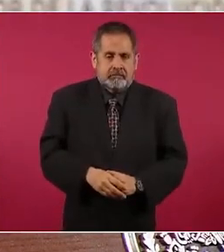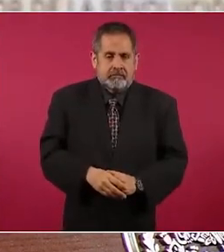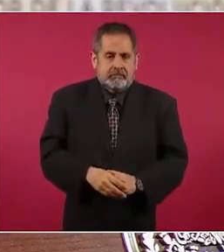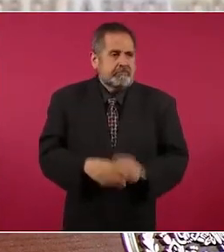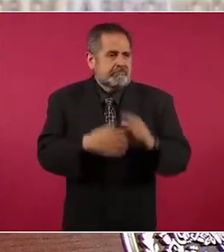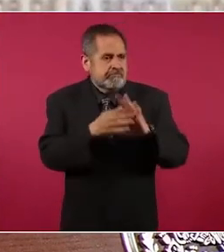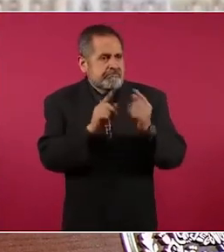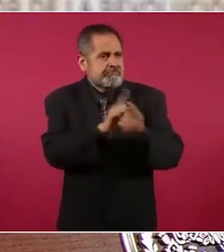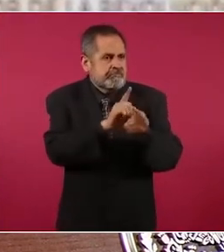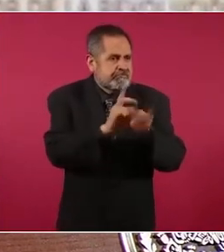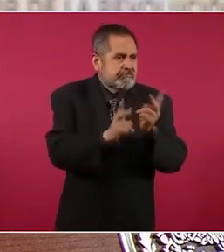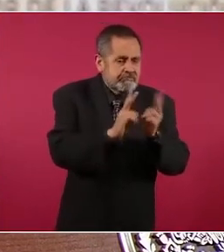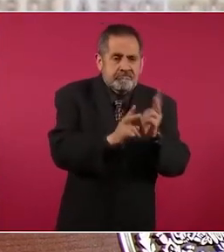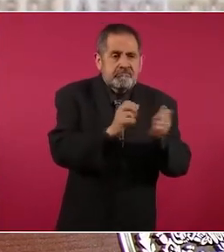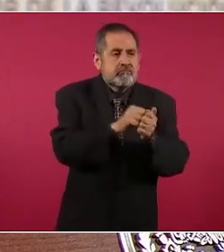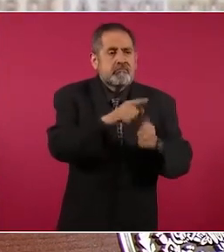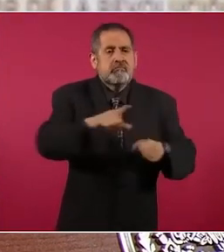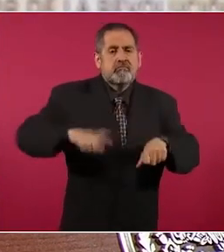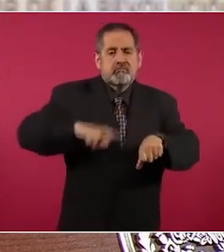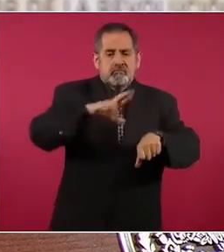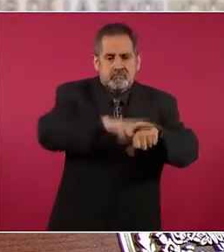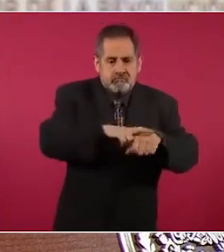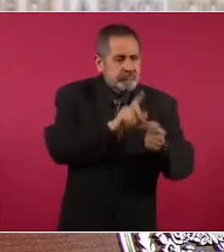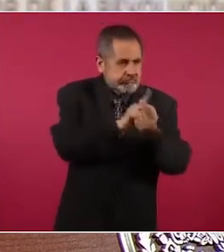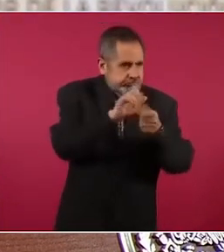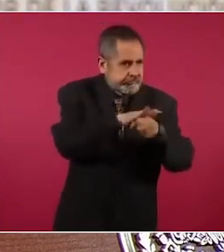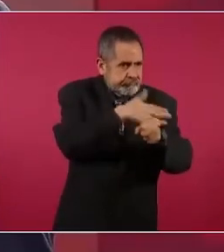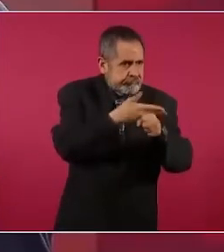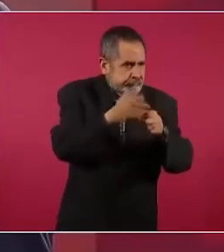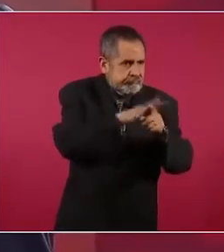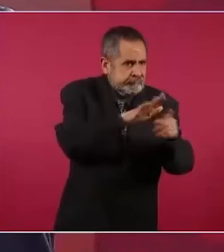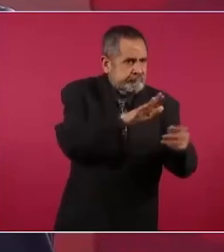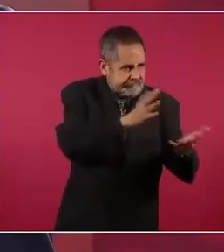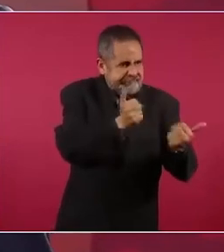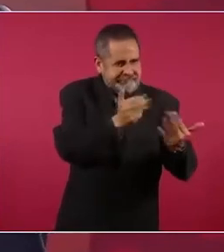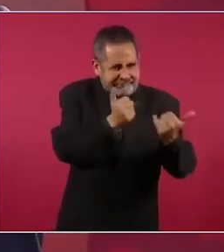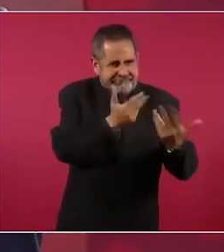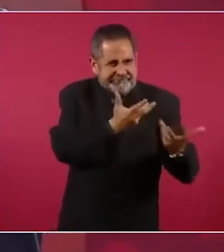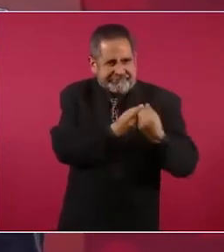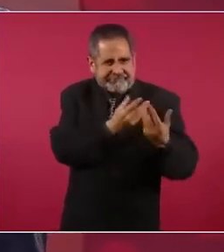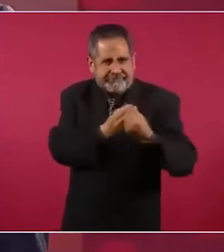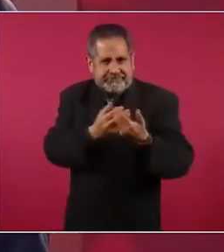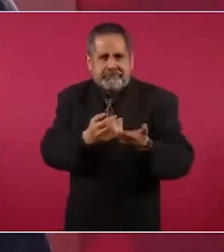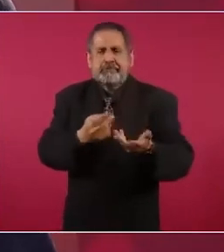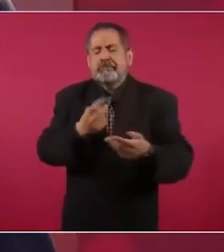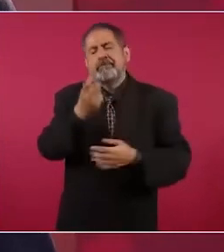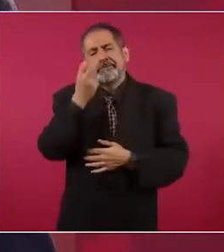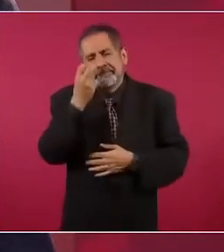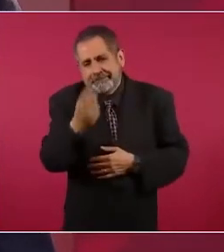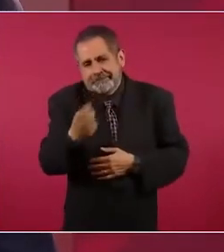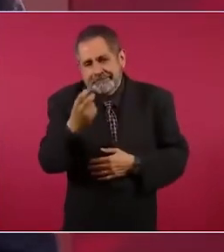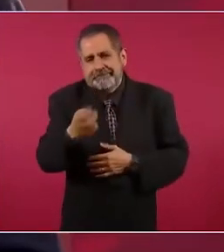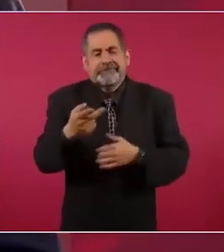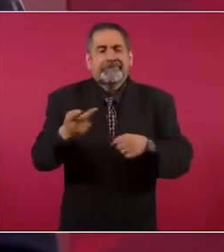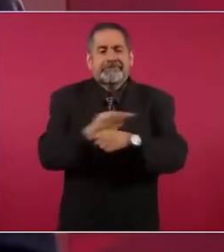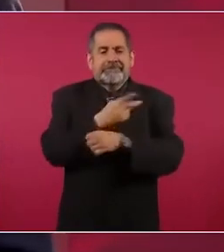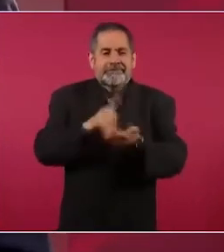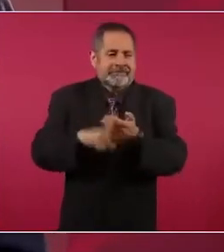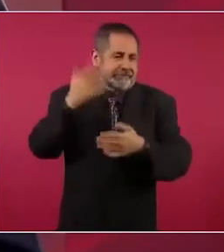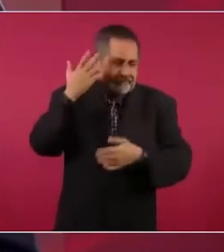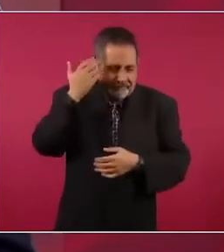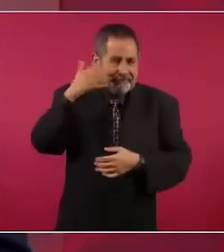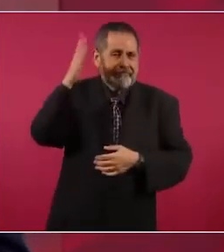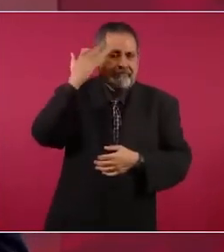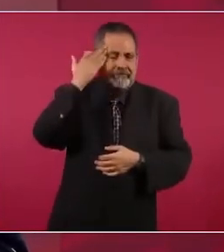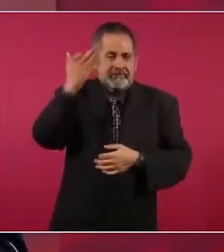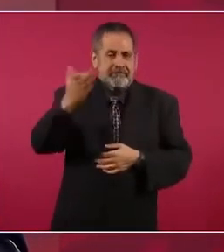gobernadores. Por eso, no le hicieron nada en esos tiempos